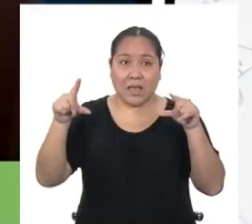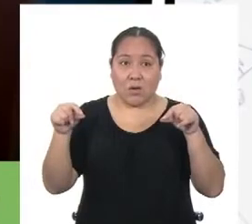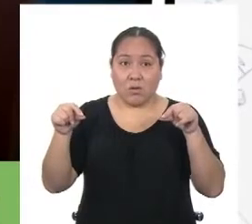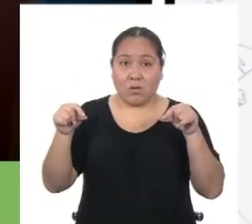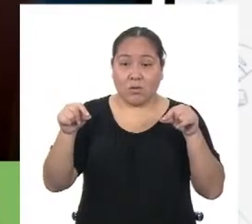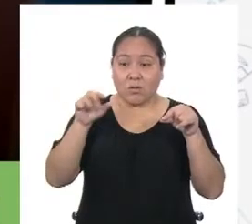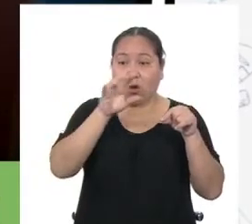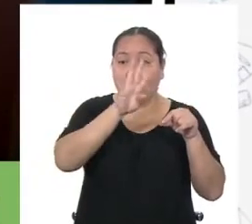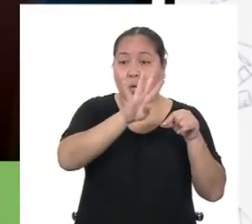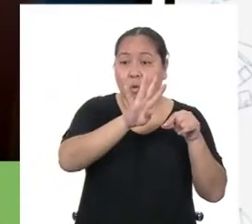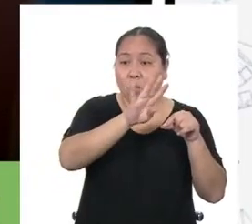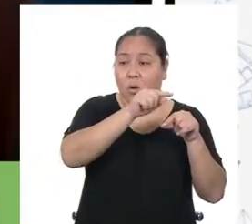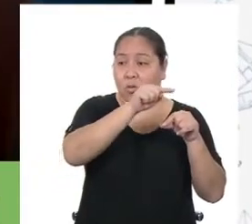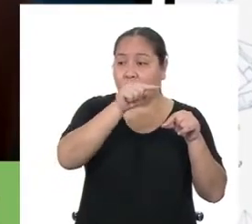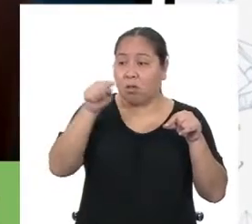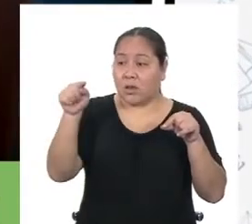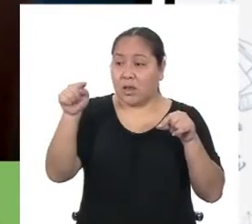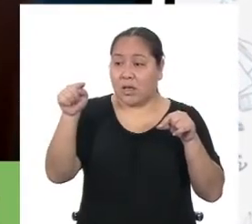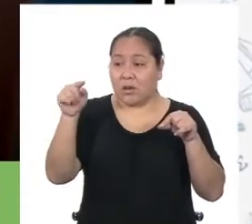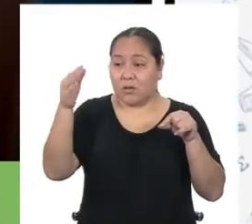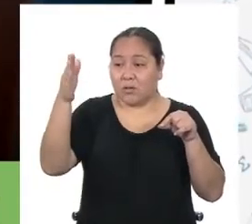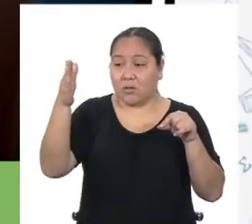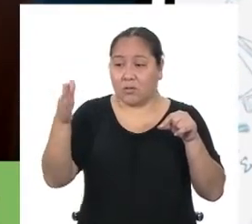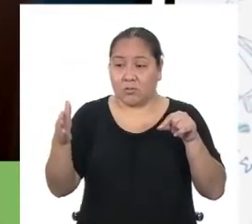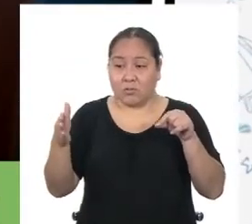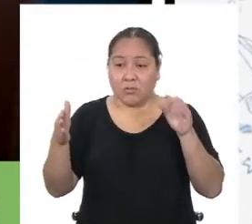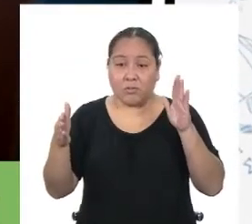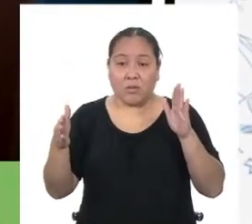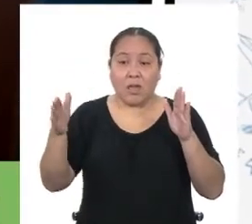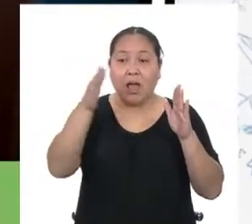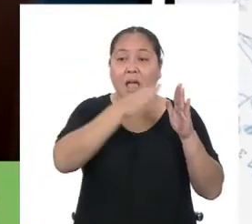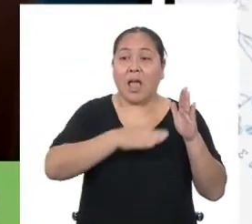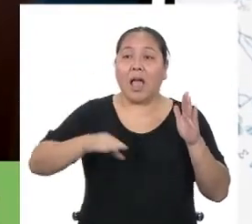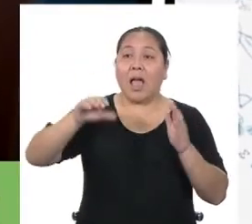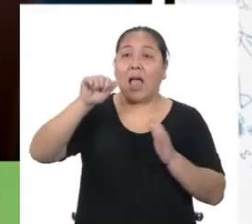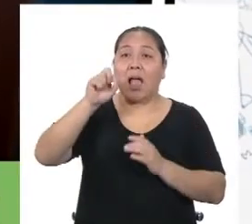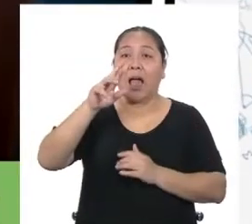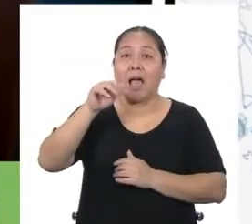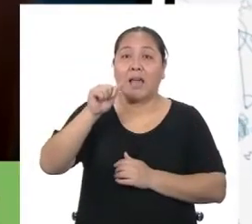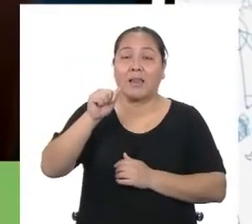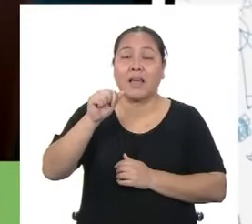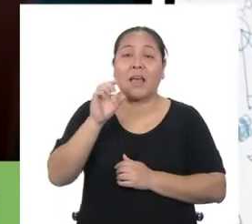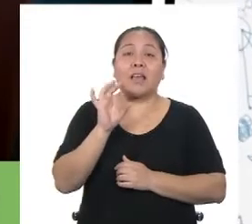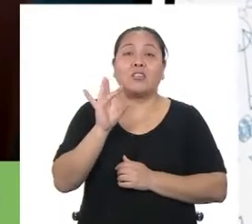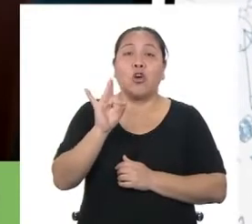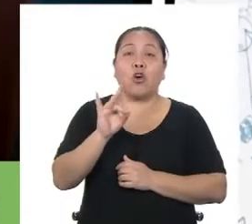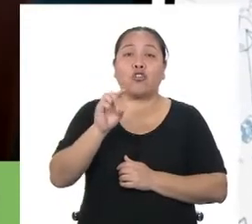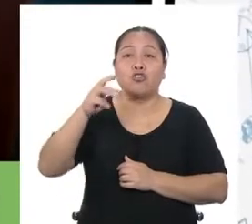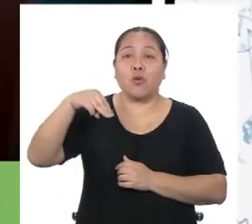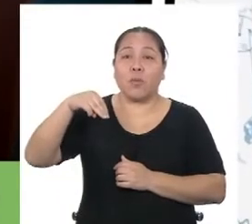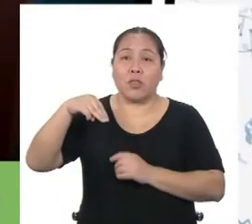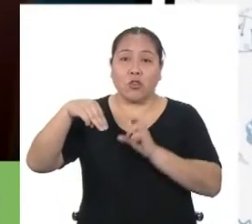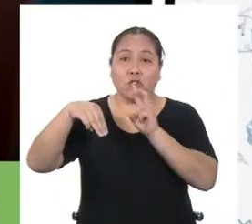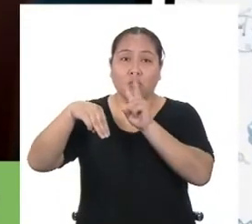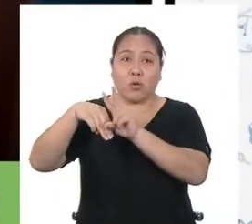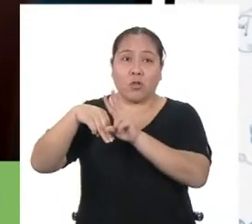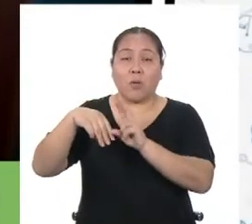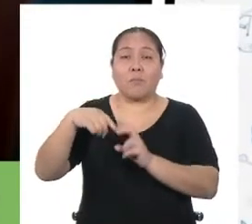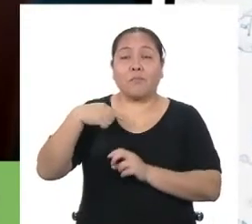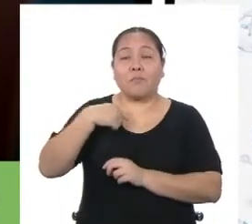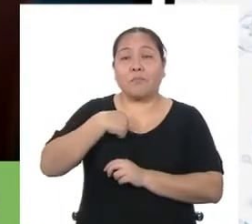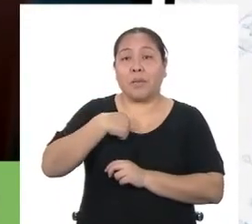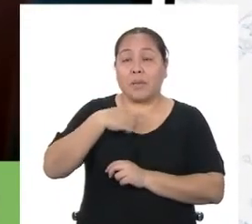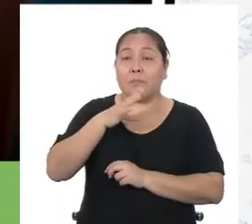mide 4 metros de largo y que el área total es de 8 metros cuadrados. Yo y mi papá queremos